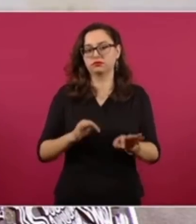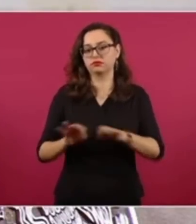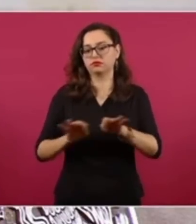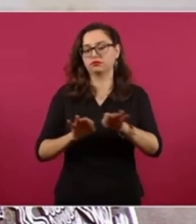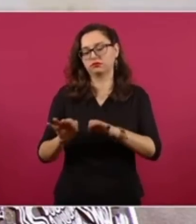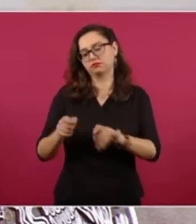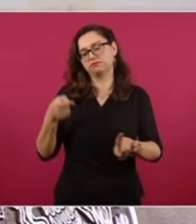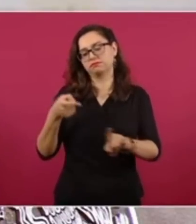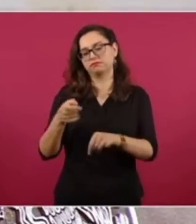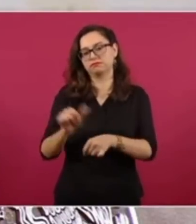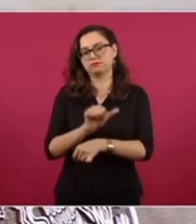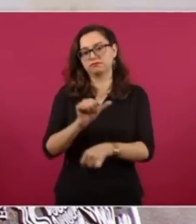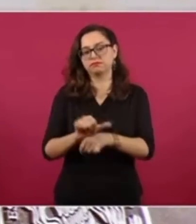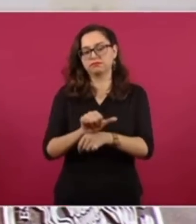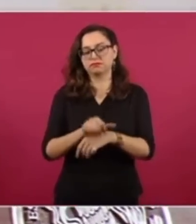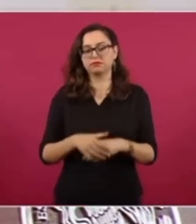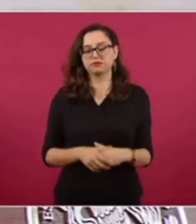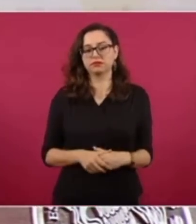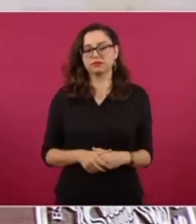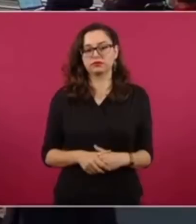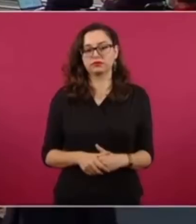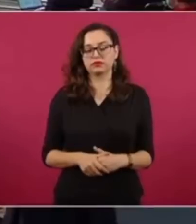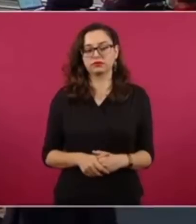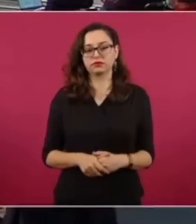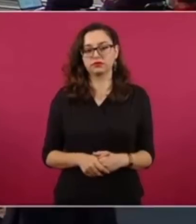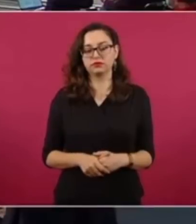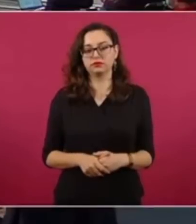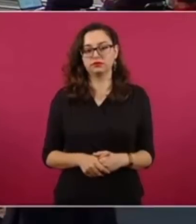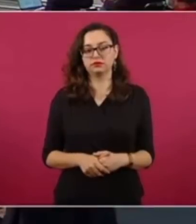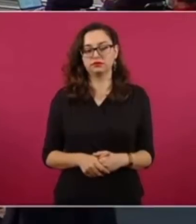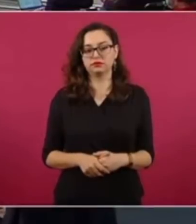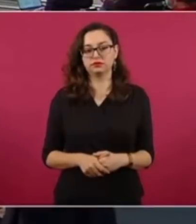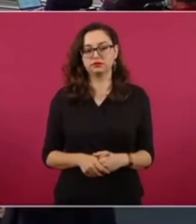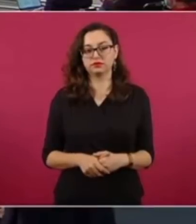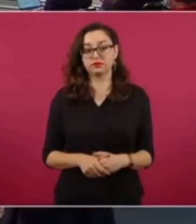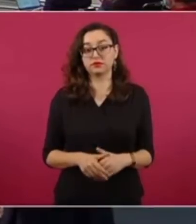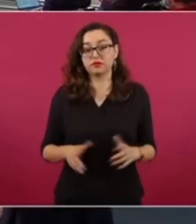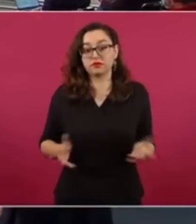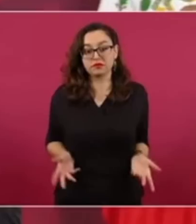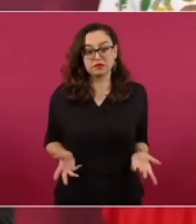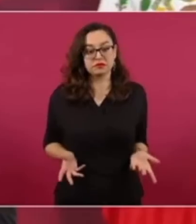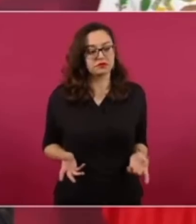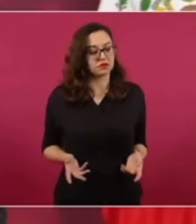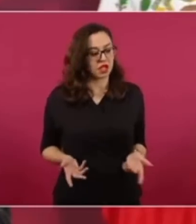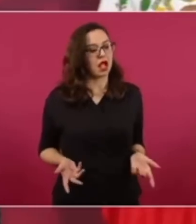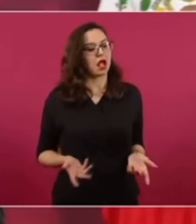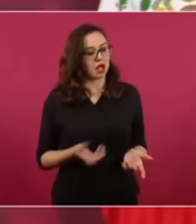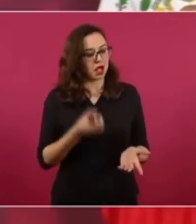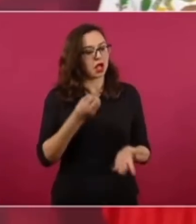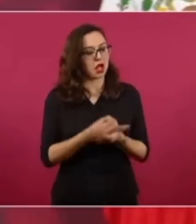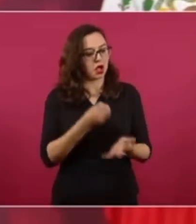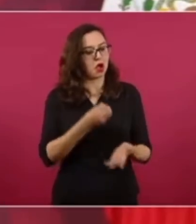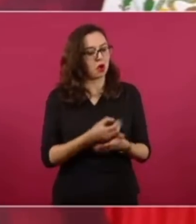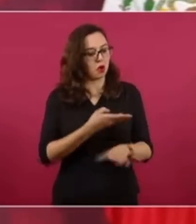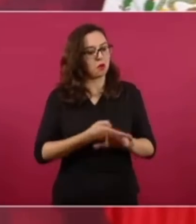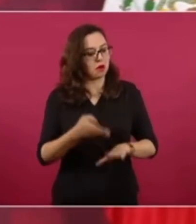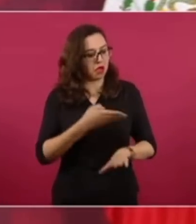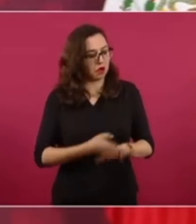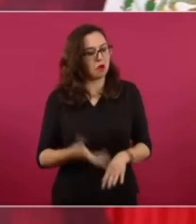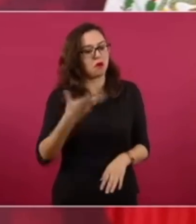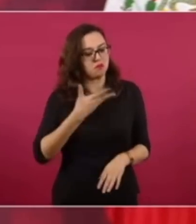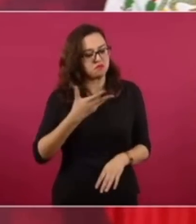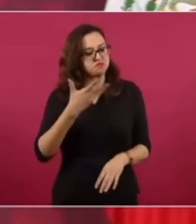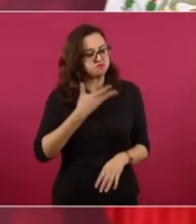industria automotriz. Ese es el propósito. sea, no es, a ver, tengo este insumo que es importante